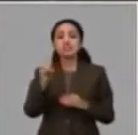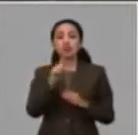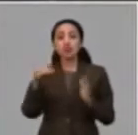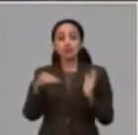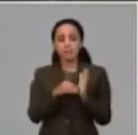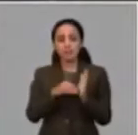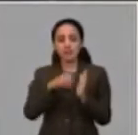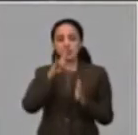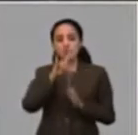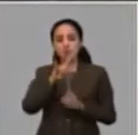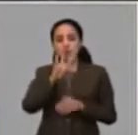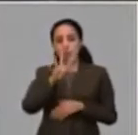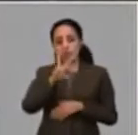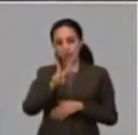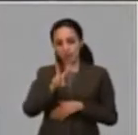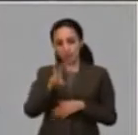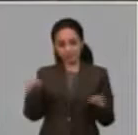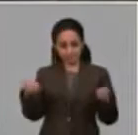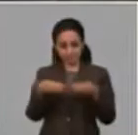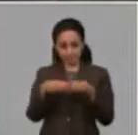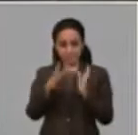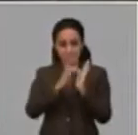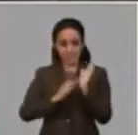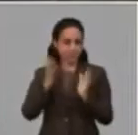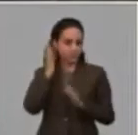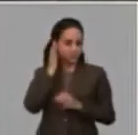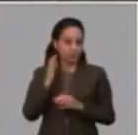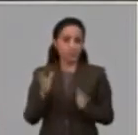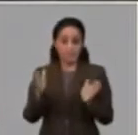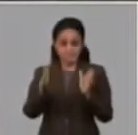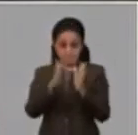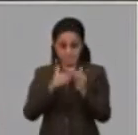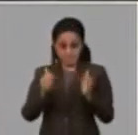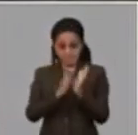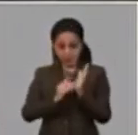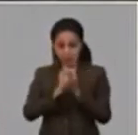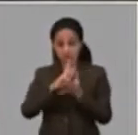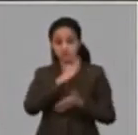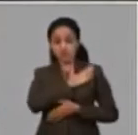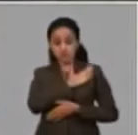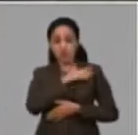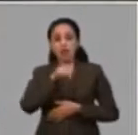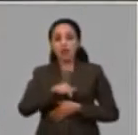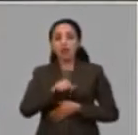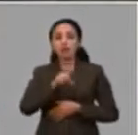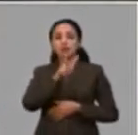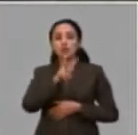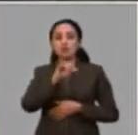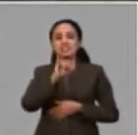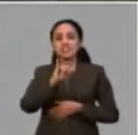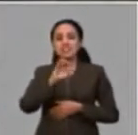111.942 cerramos febrero. Al cierre de marzo, habíamos alcanzado 260